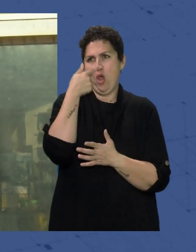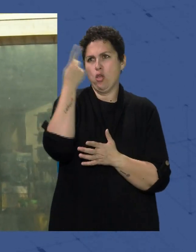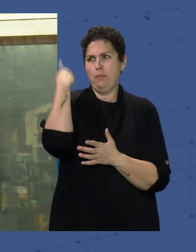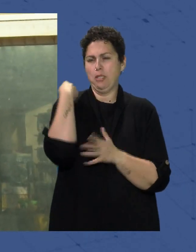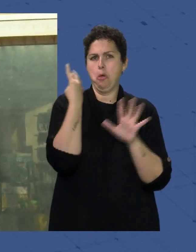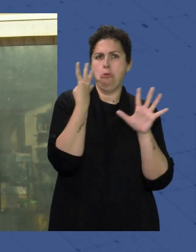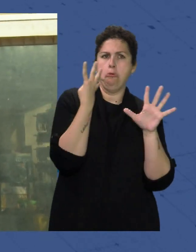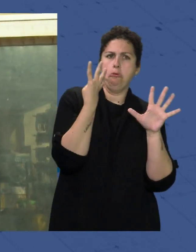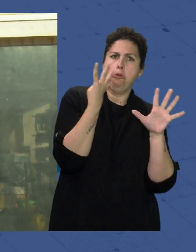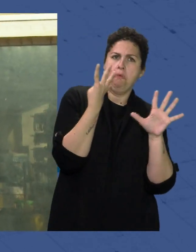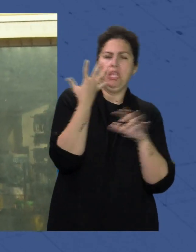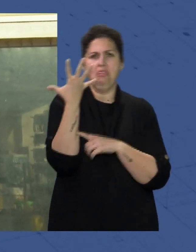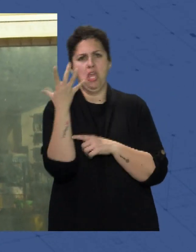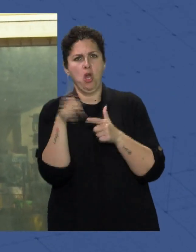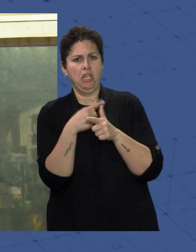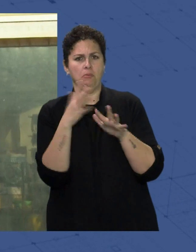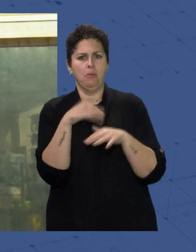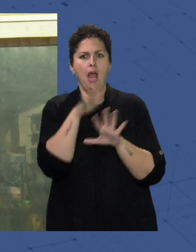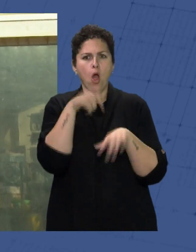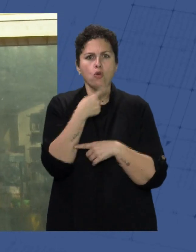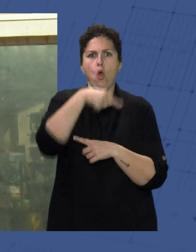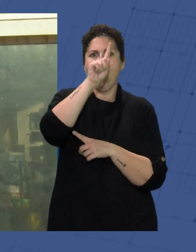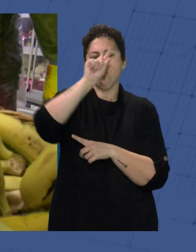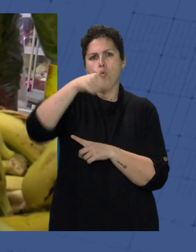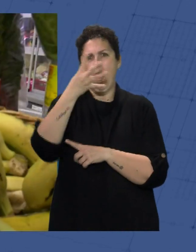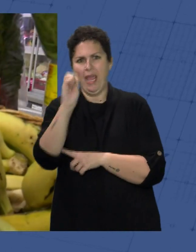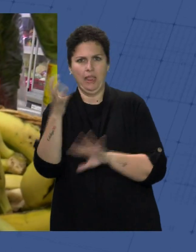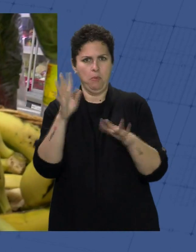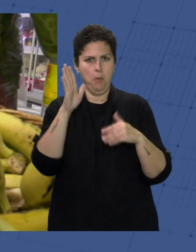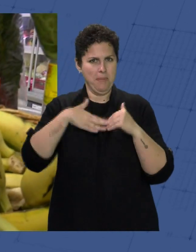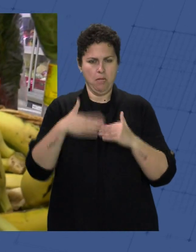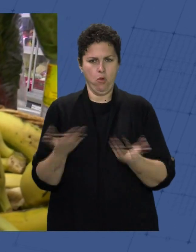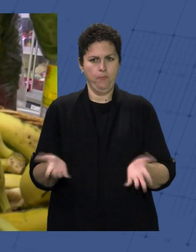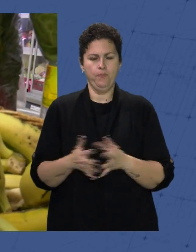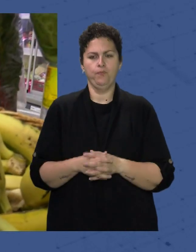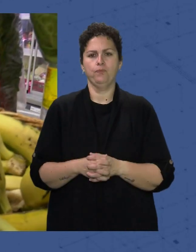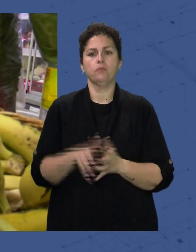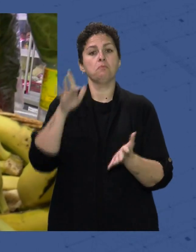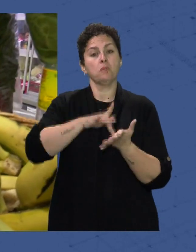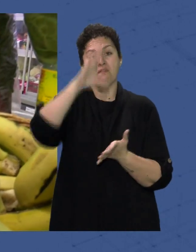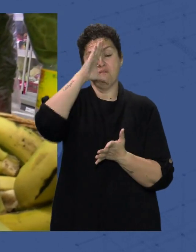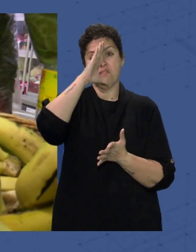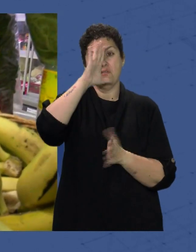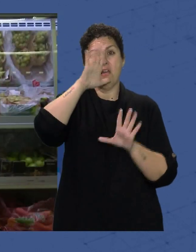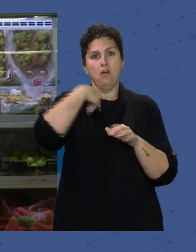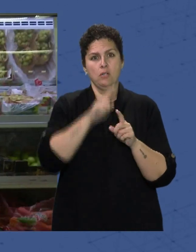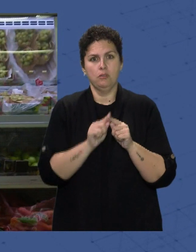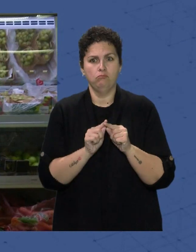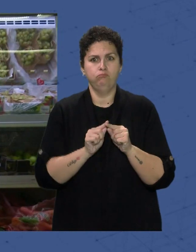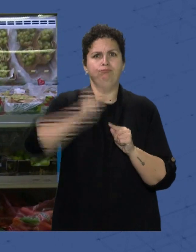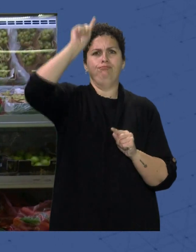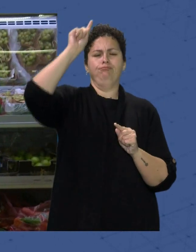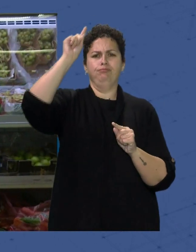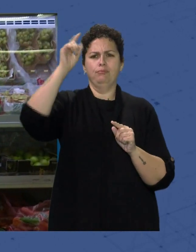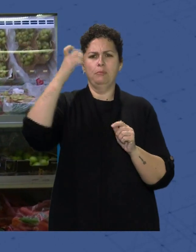90, 95 céntimos Y ahora está En unos 40, unos 45 Y no baja En el segundo mes del año Se ha producido Un repunte Respecto a